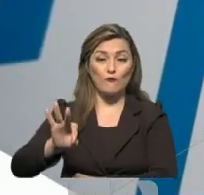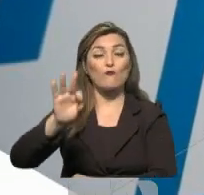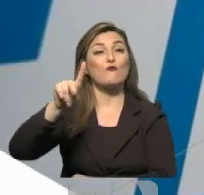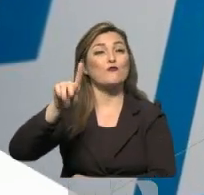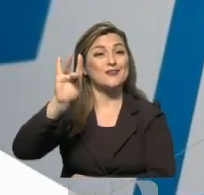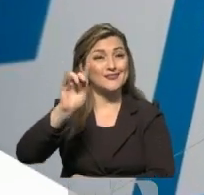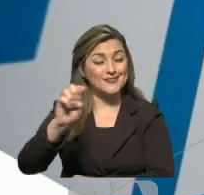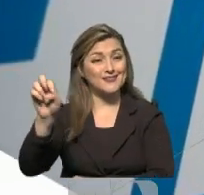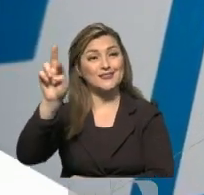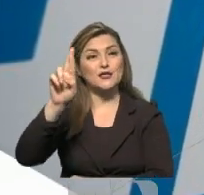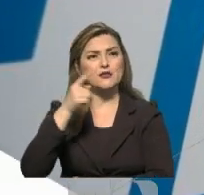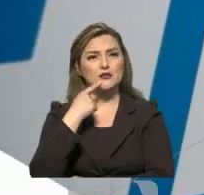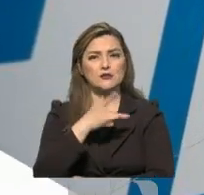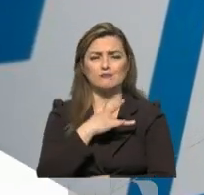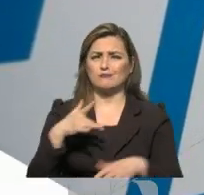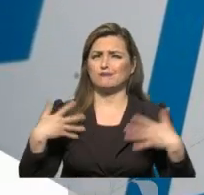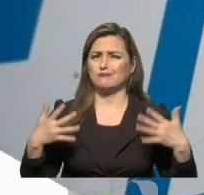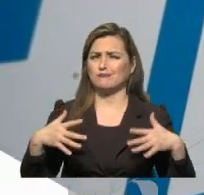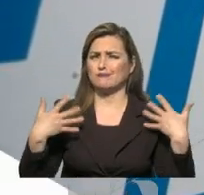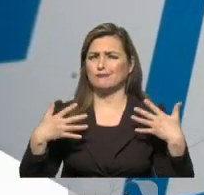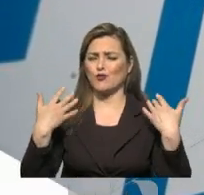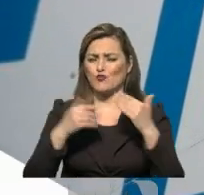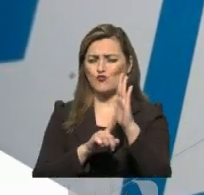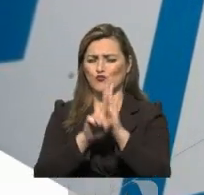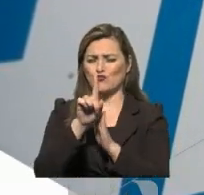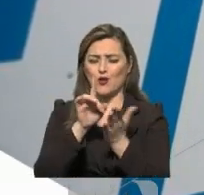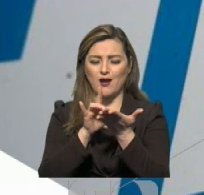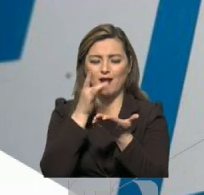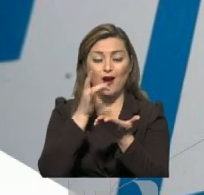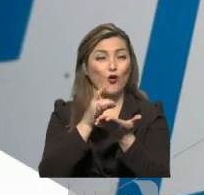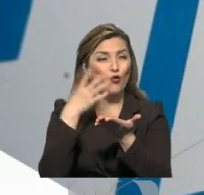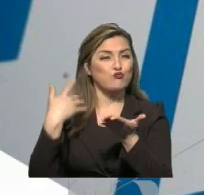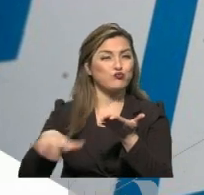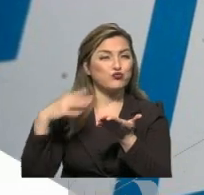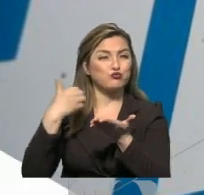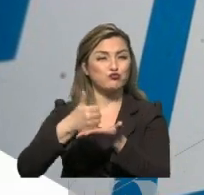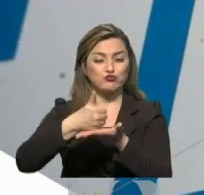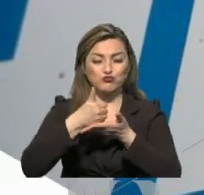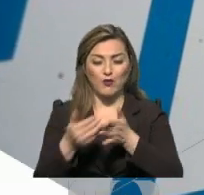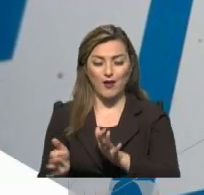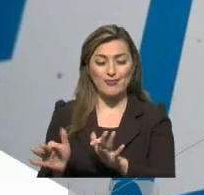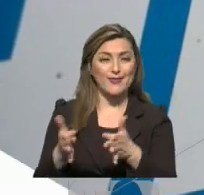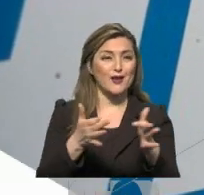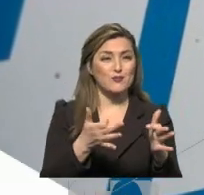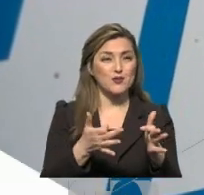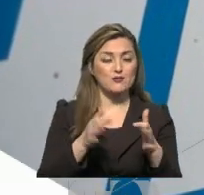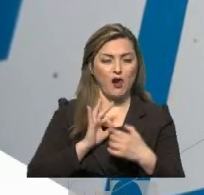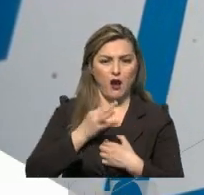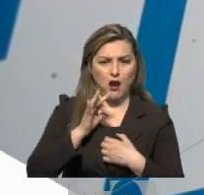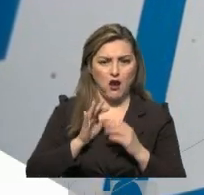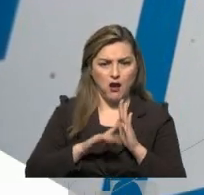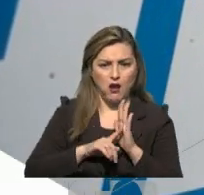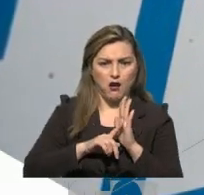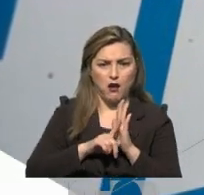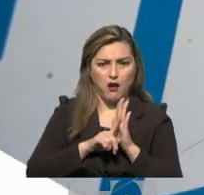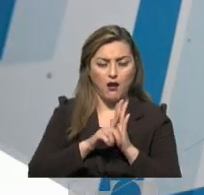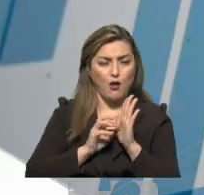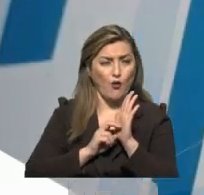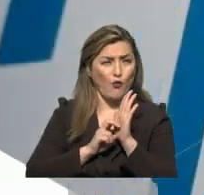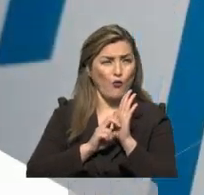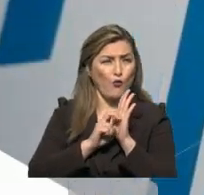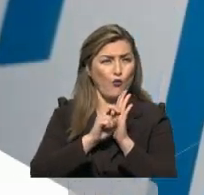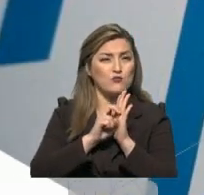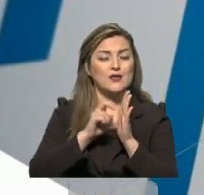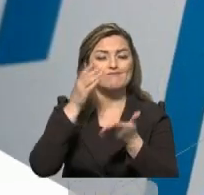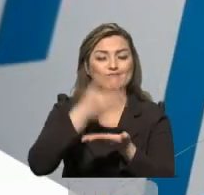él muy contento, dice que han desarrollado un fármaco que tiene potencialmente una terapia para detener la progresión de la COVID-19